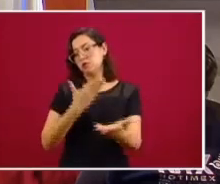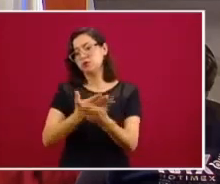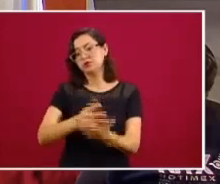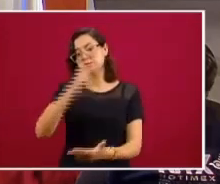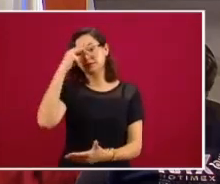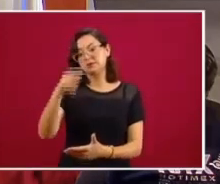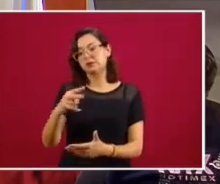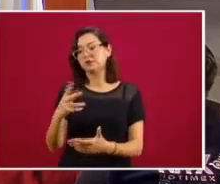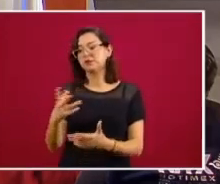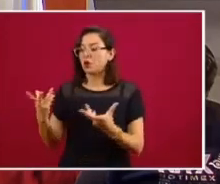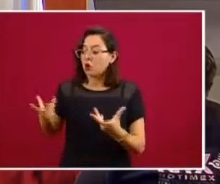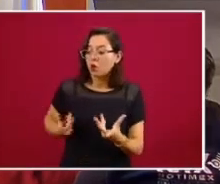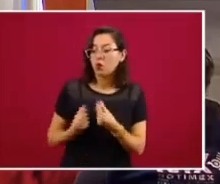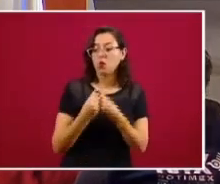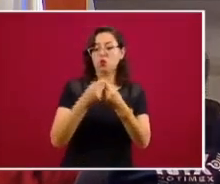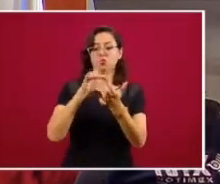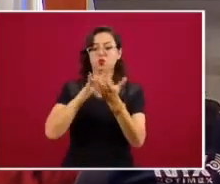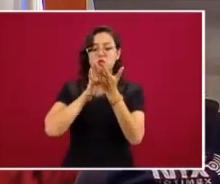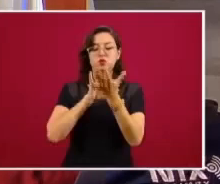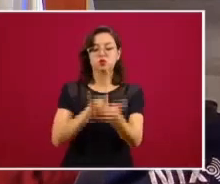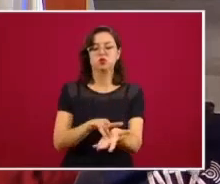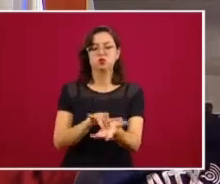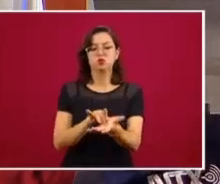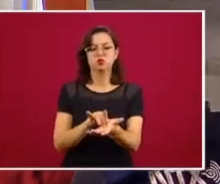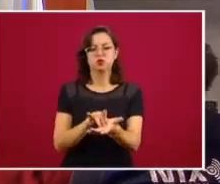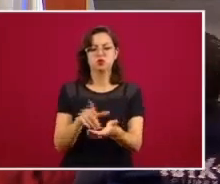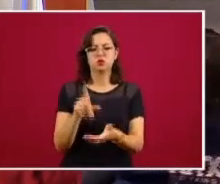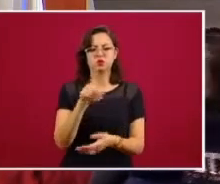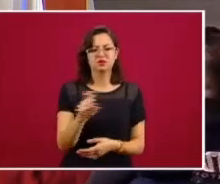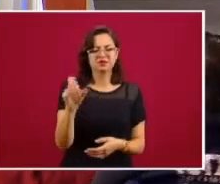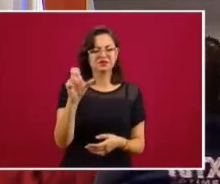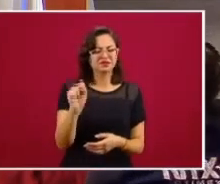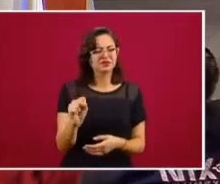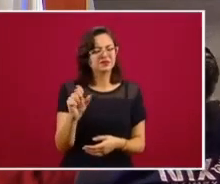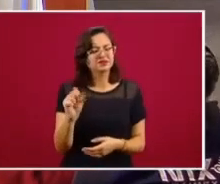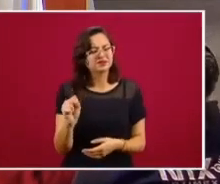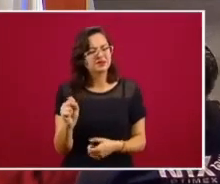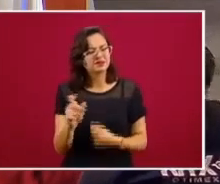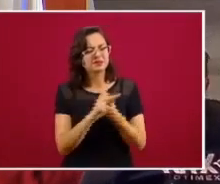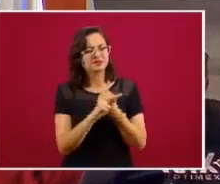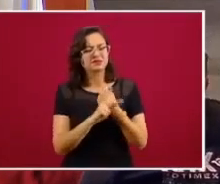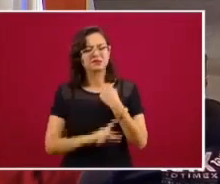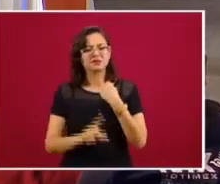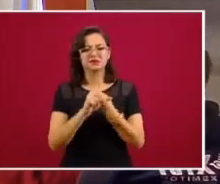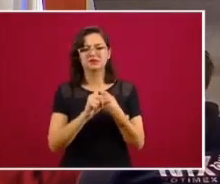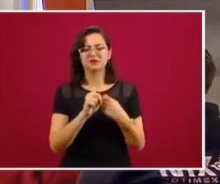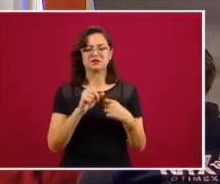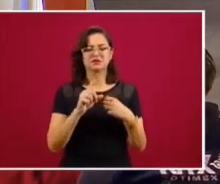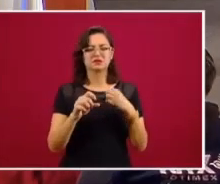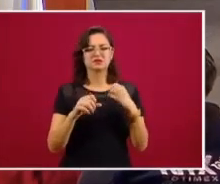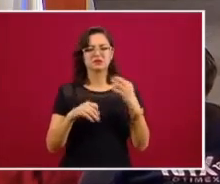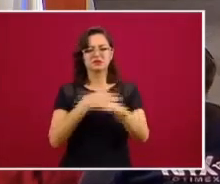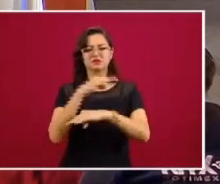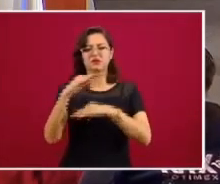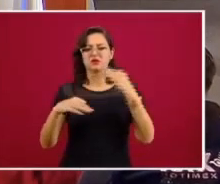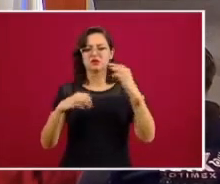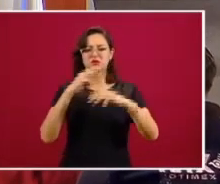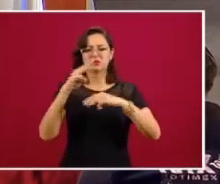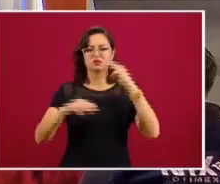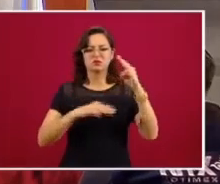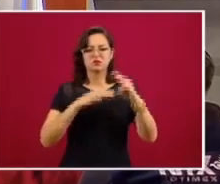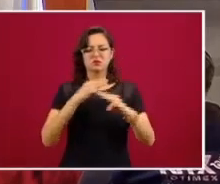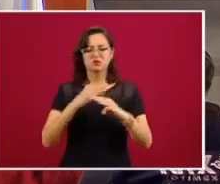siendo copatrocinada por 168 países de todo el mundo. Creo que no